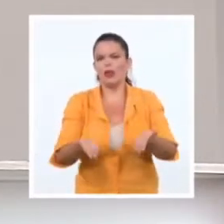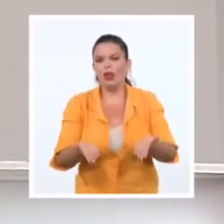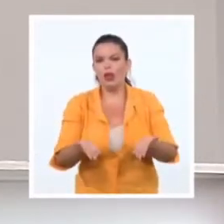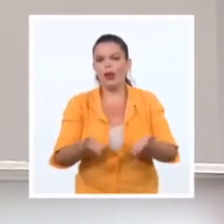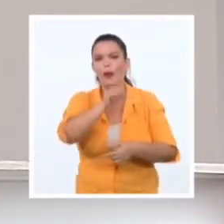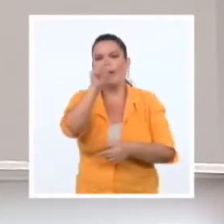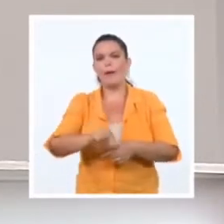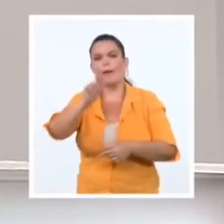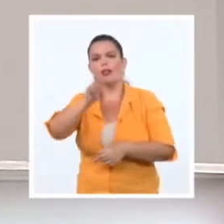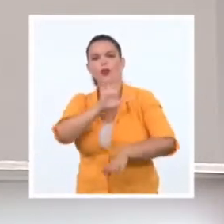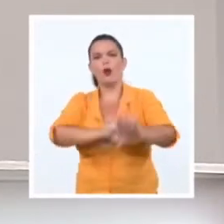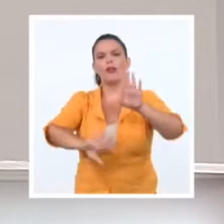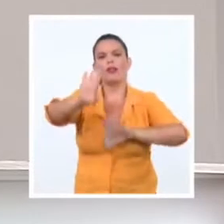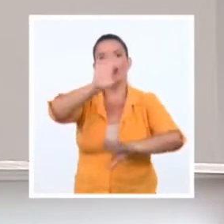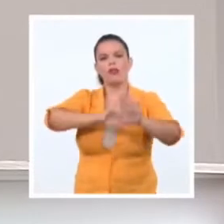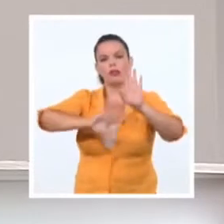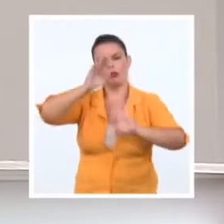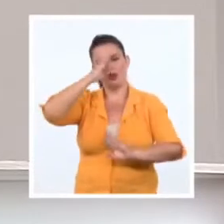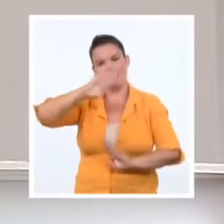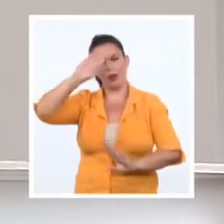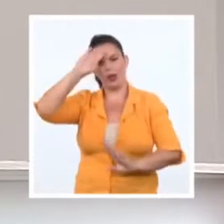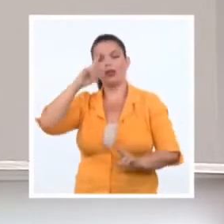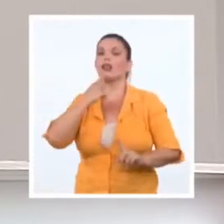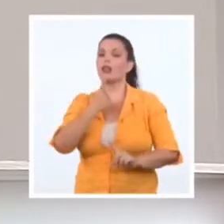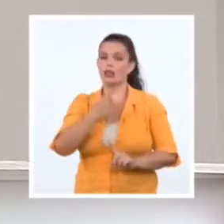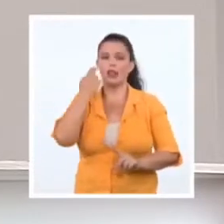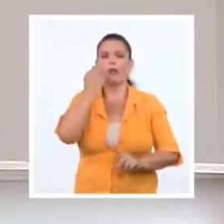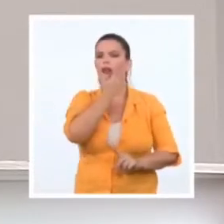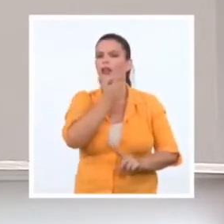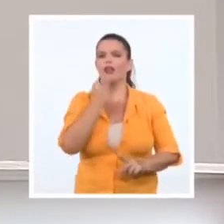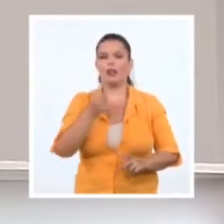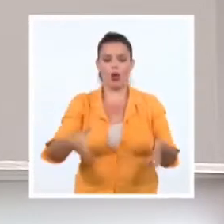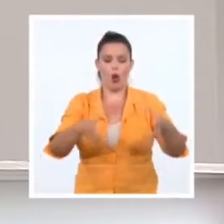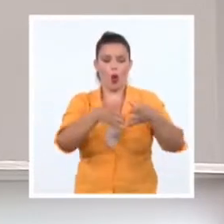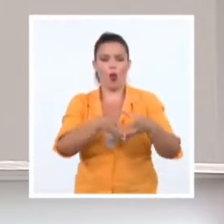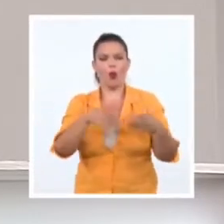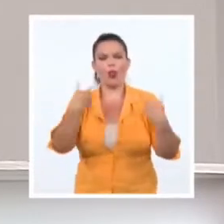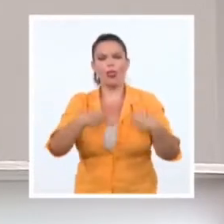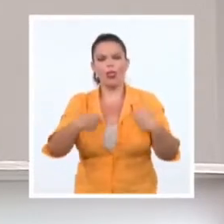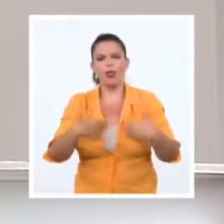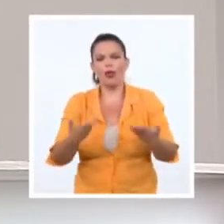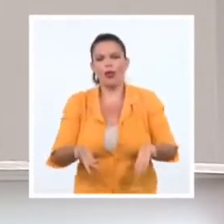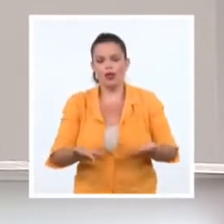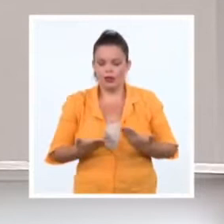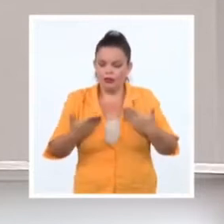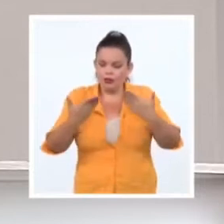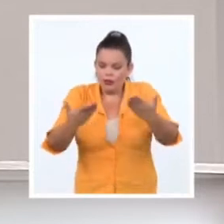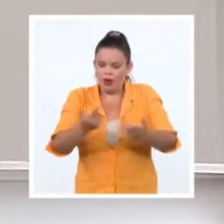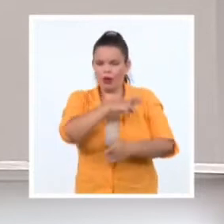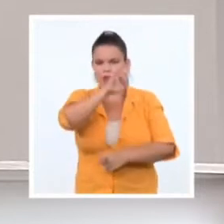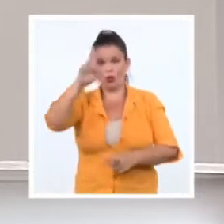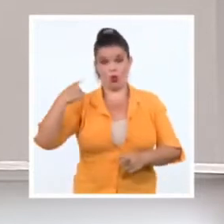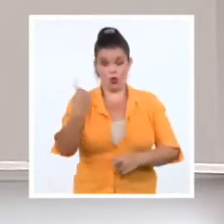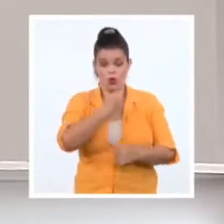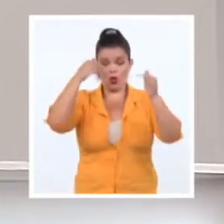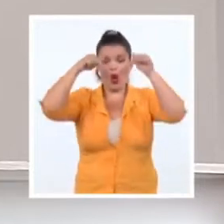amantes de la patria? Se preguntaba Martí, predicar revolución. Estamos aquí para impedir que el